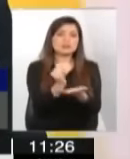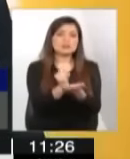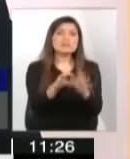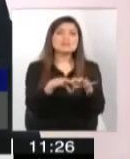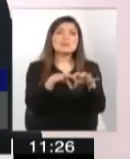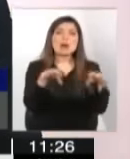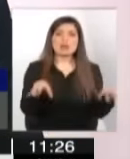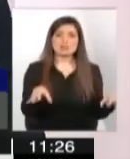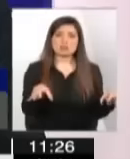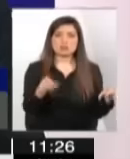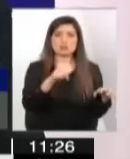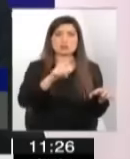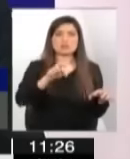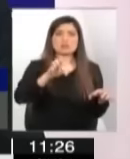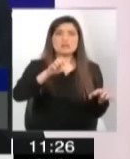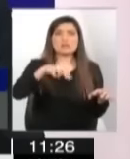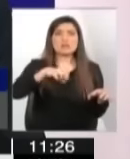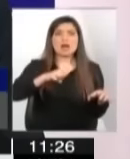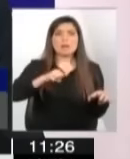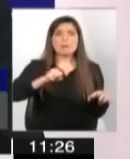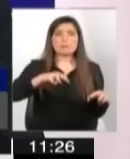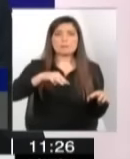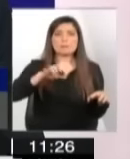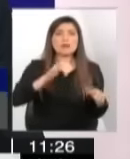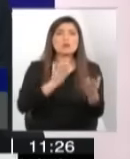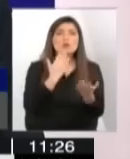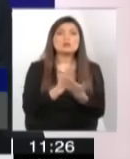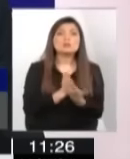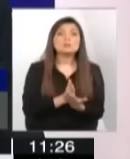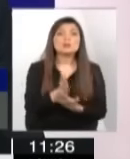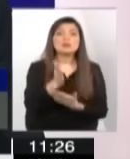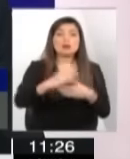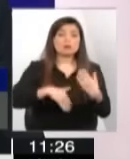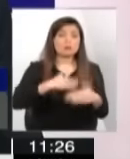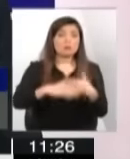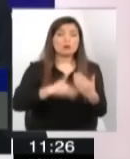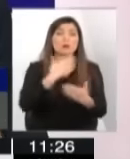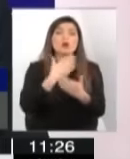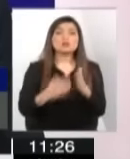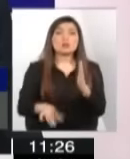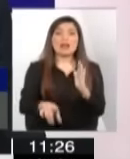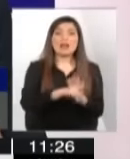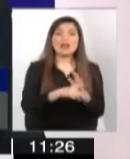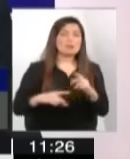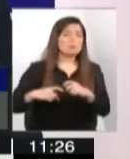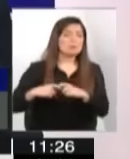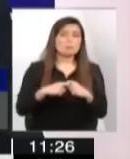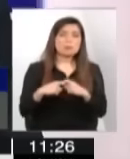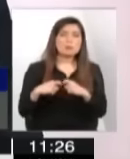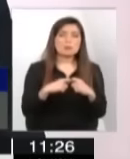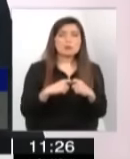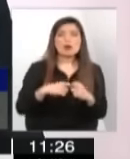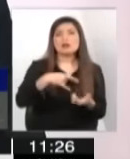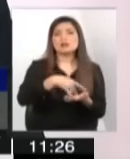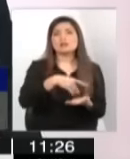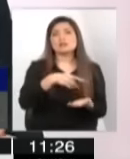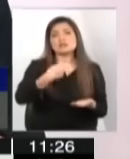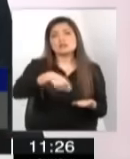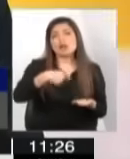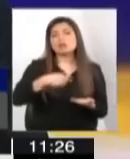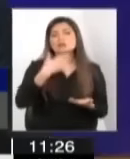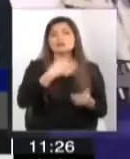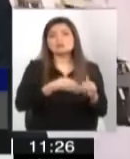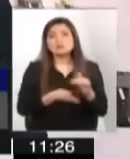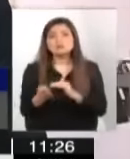una separación del Sename y que va a entrar en marcha una vez que ya estas leyes ya hayan sido discutidas en la Cámara del Senado y pase por el